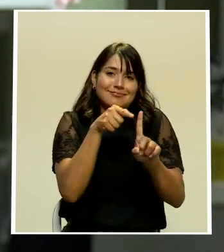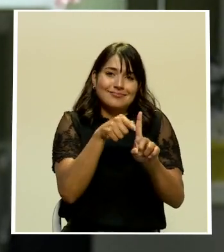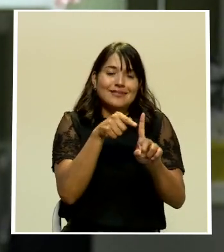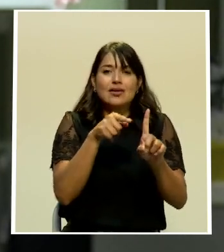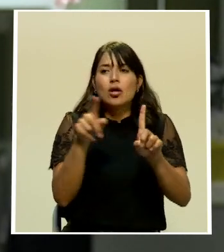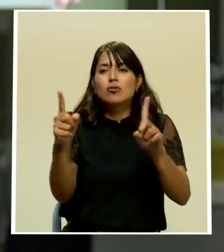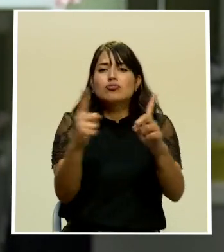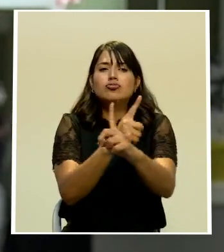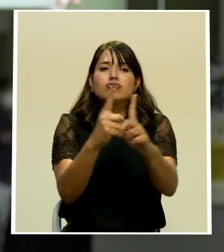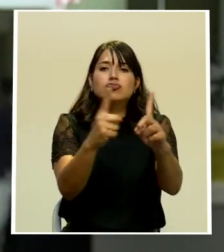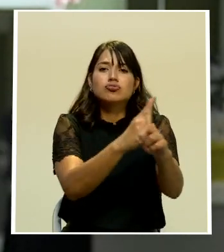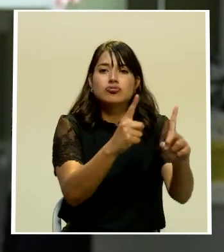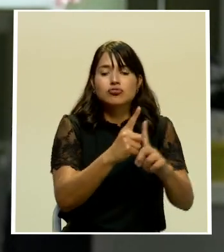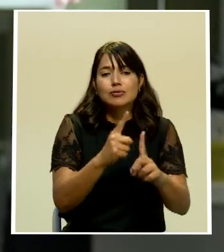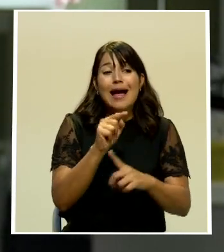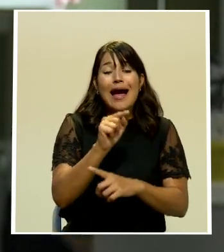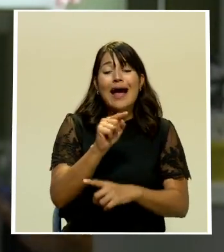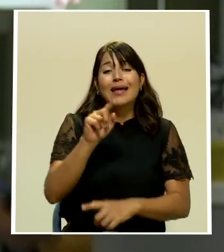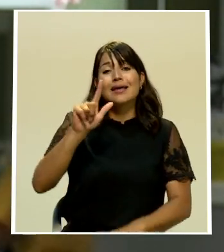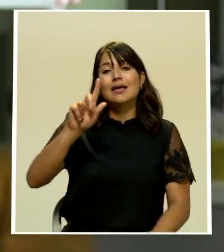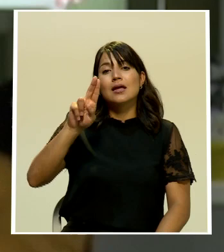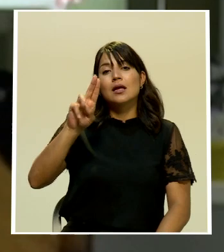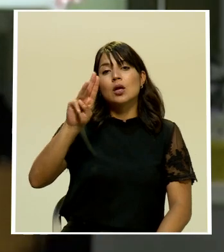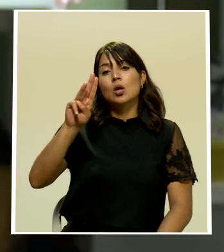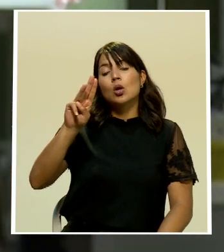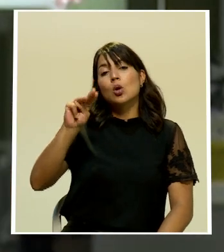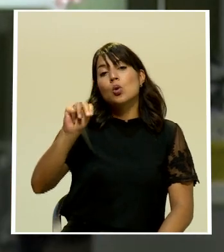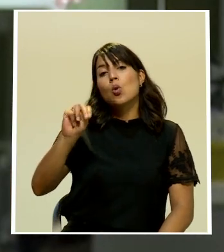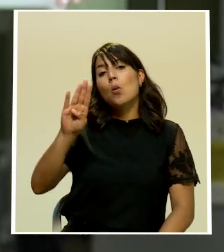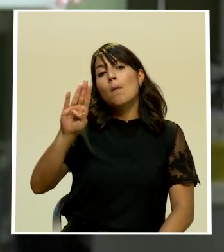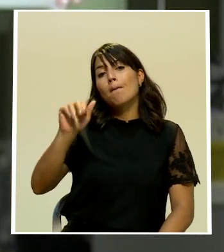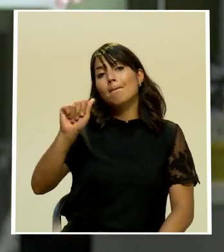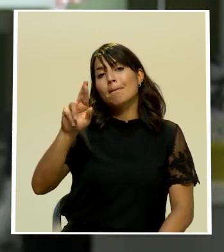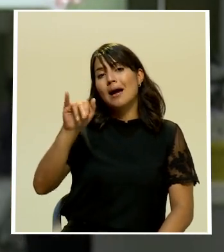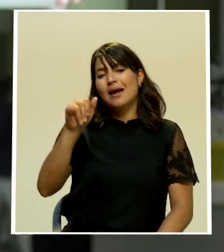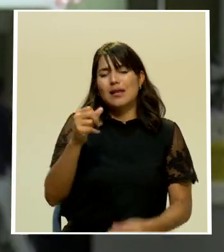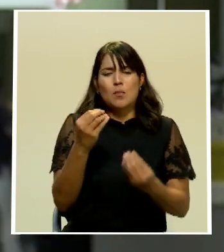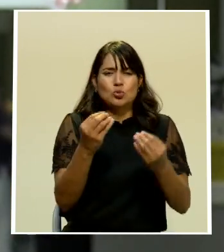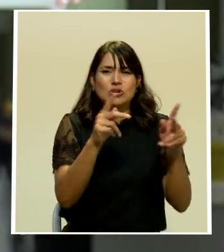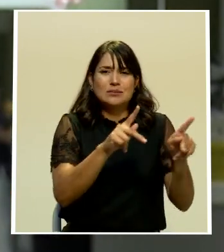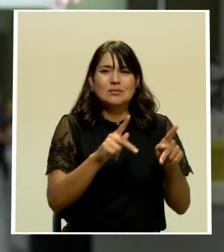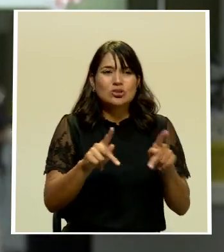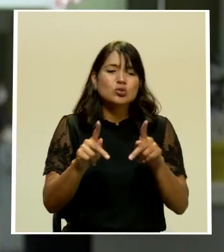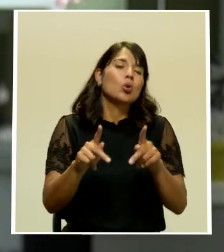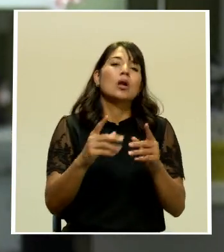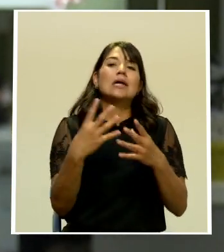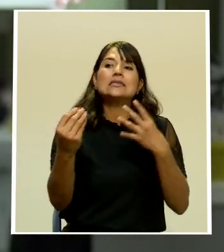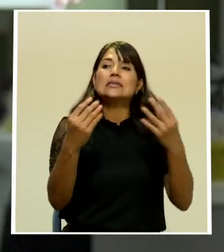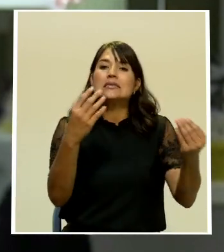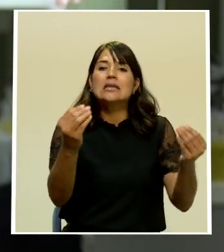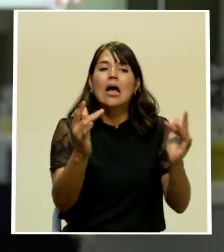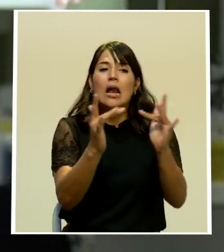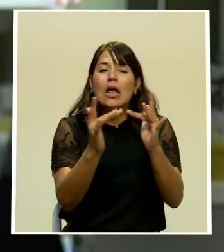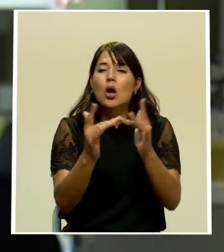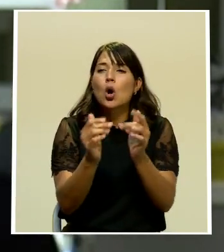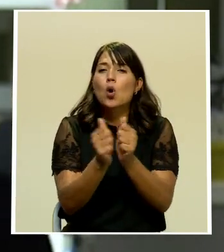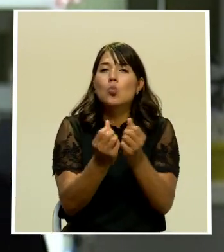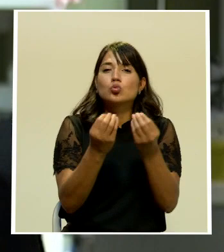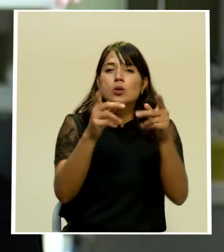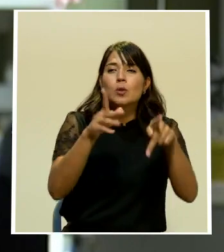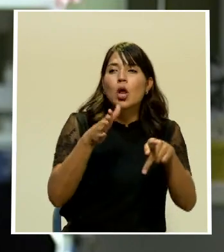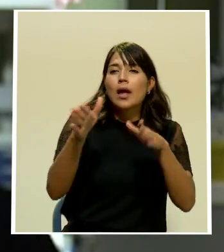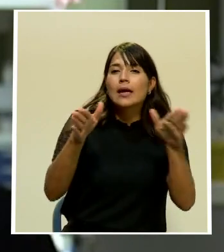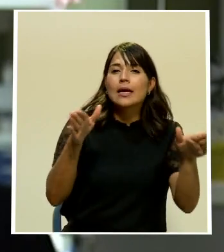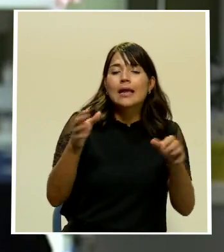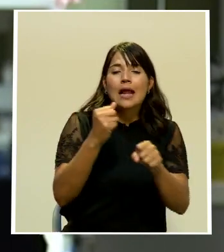población y una gran concentración de población en las ciudades hacer muchas cosas ver a mucha gente tener reuniones de trabajo facilita el